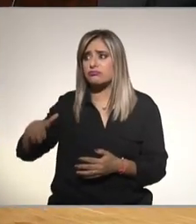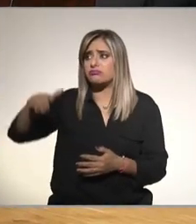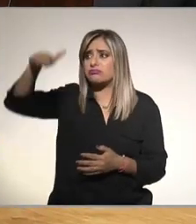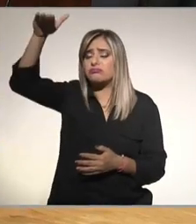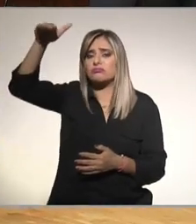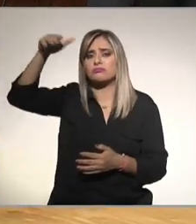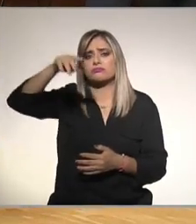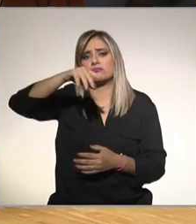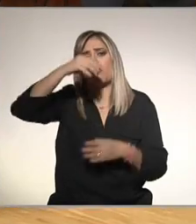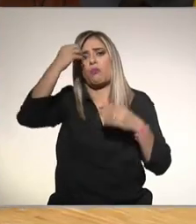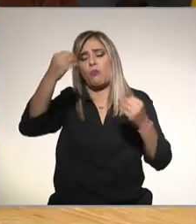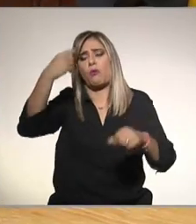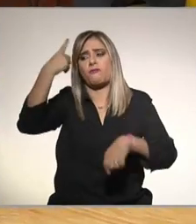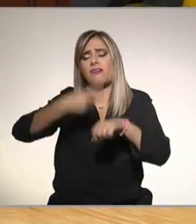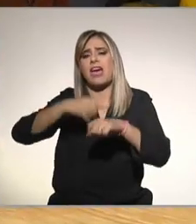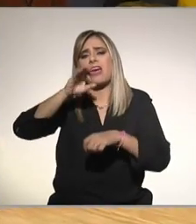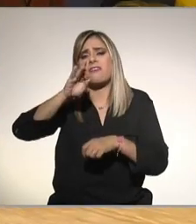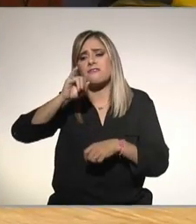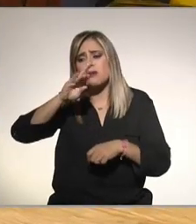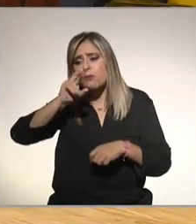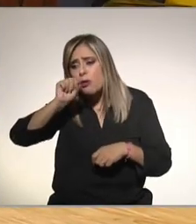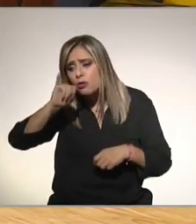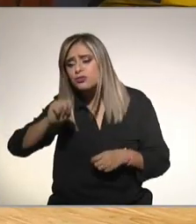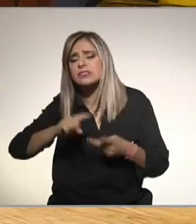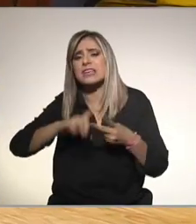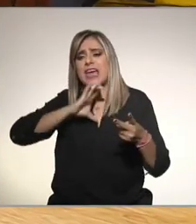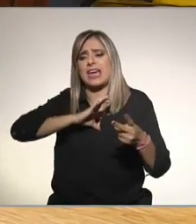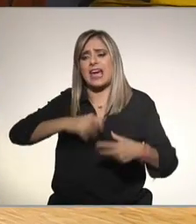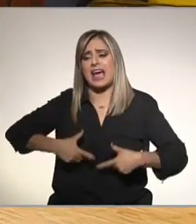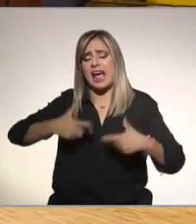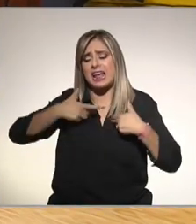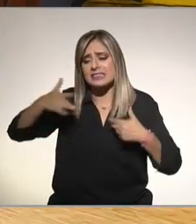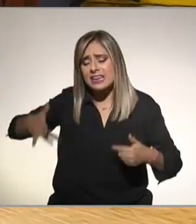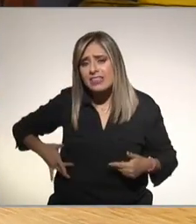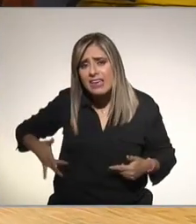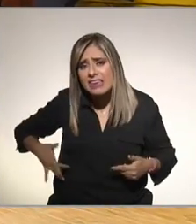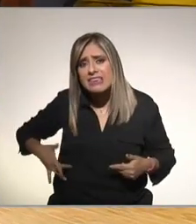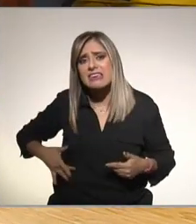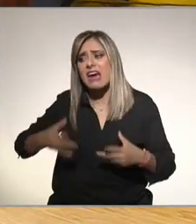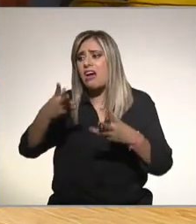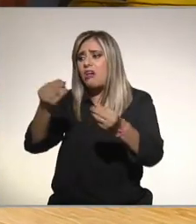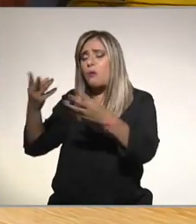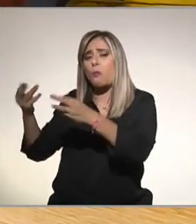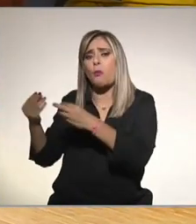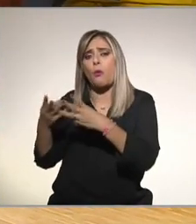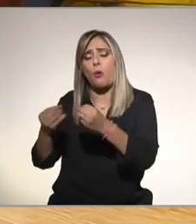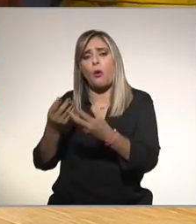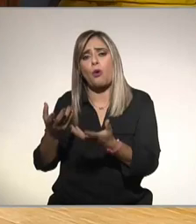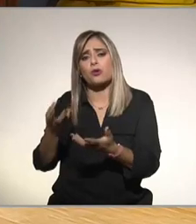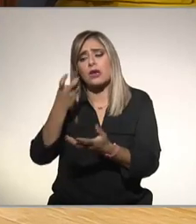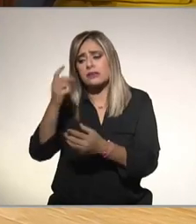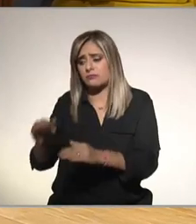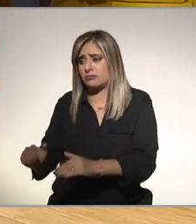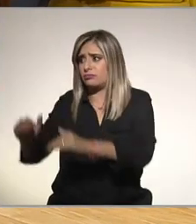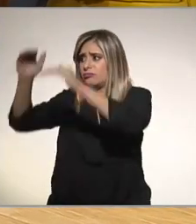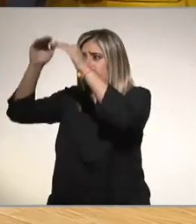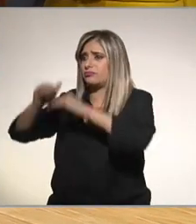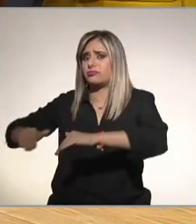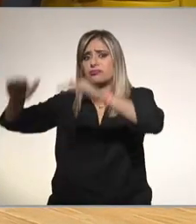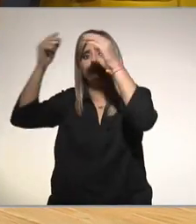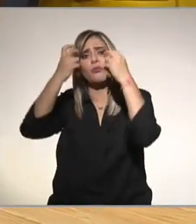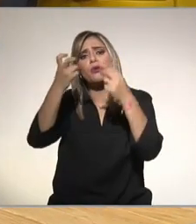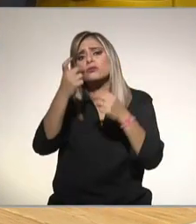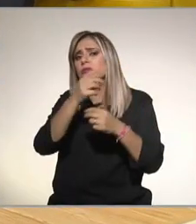muchos pacientes con fibrosis y cirrosis hepática y por ende cáncer de hígado que esto es importantísimo que cuidemos a estos niños